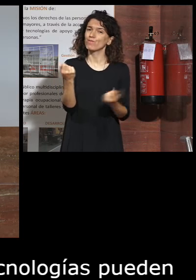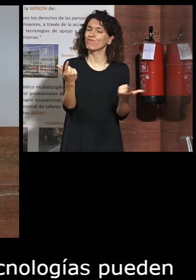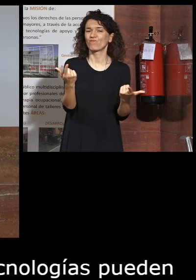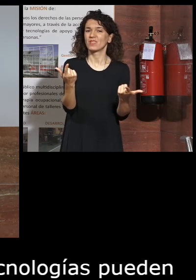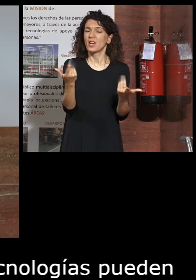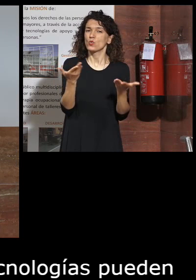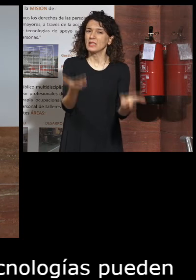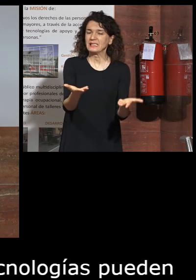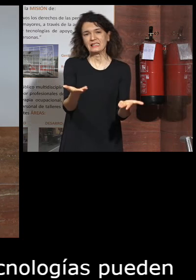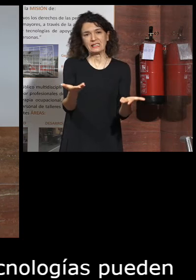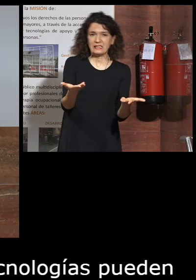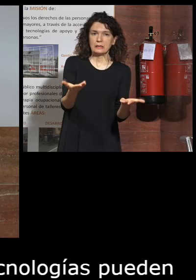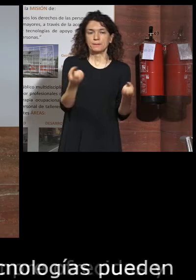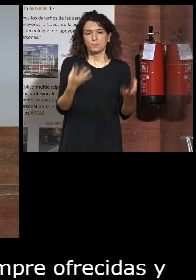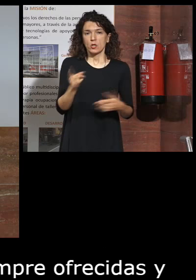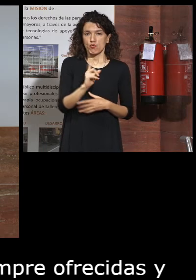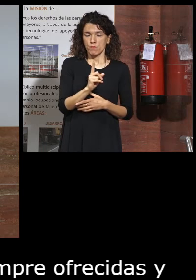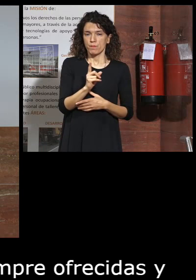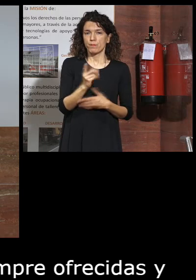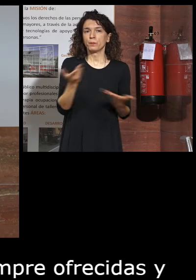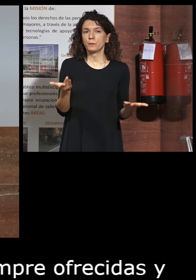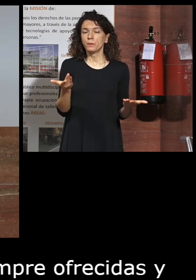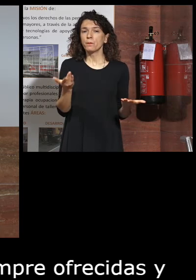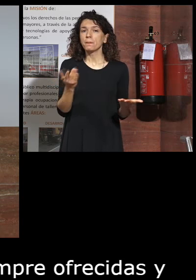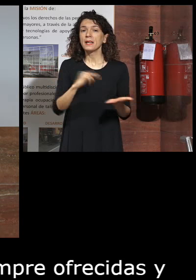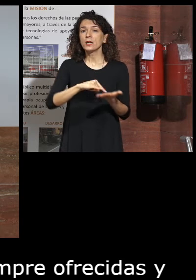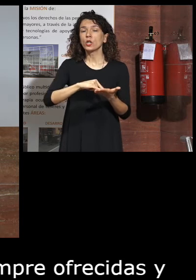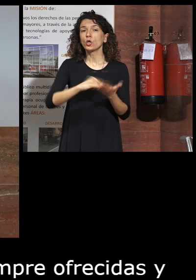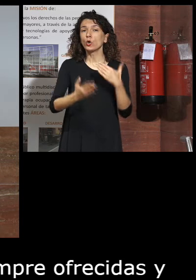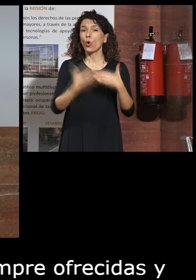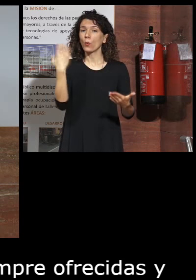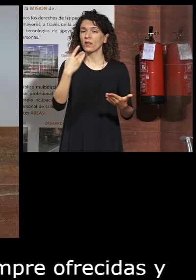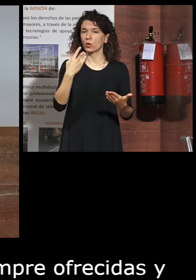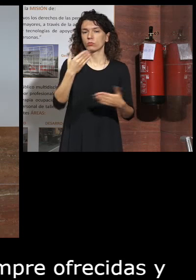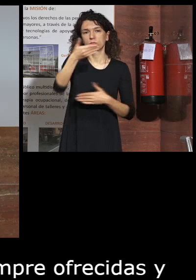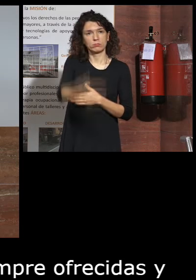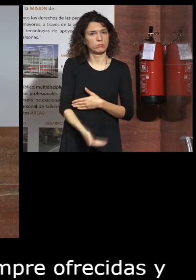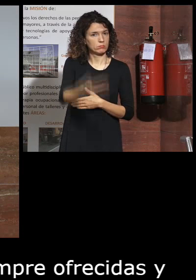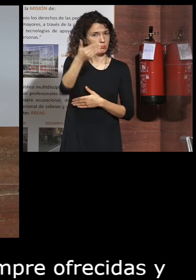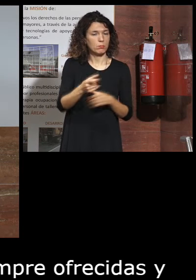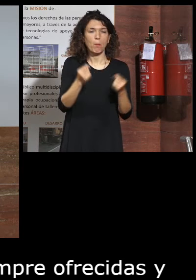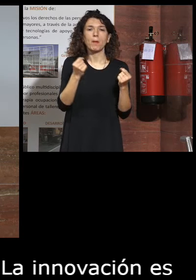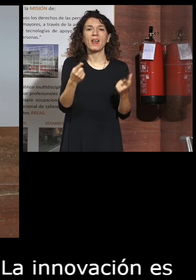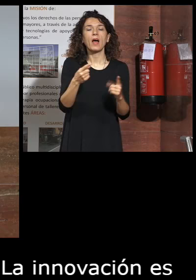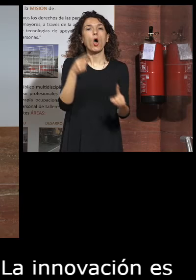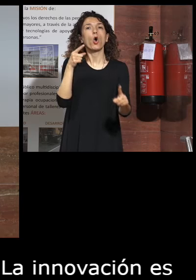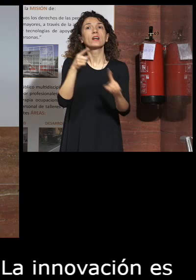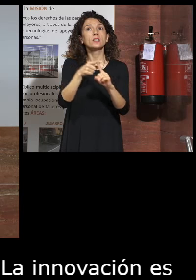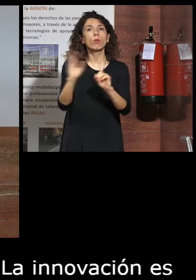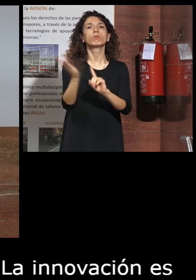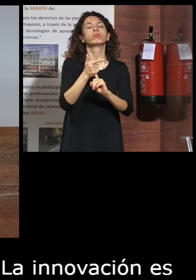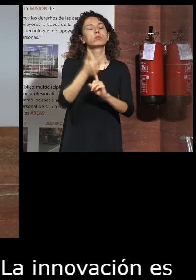usarlas. La innovación es crucial para alcanzar nuestros objetivos,